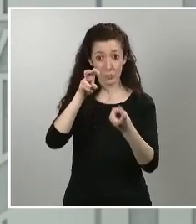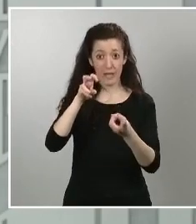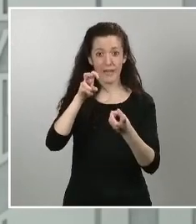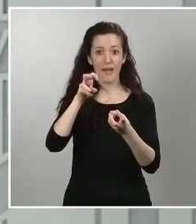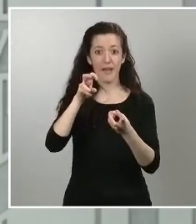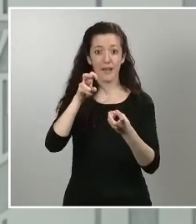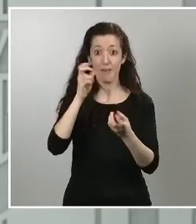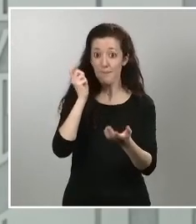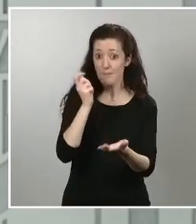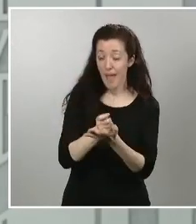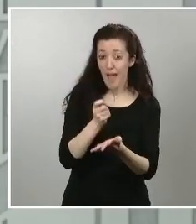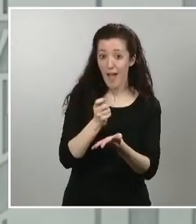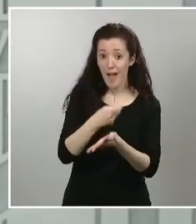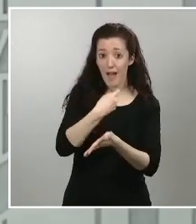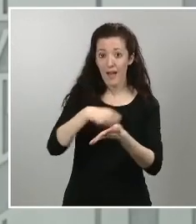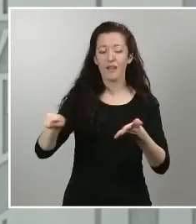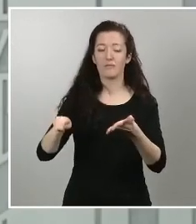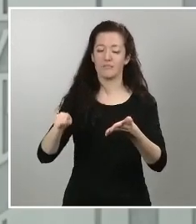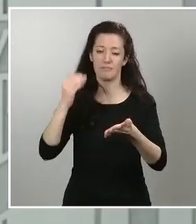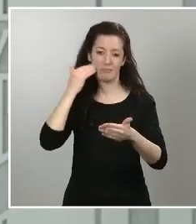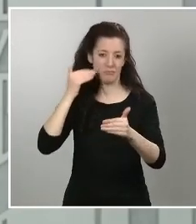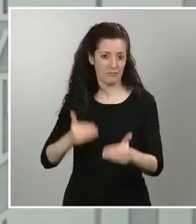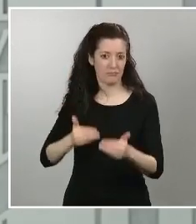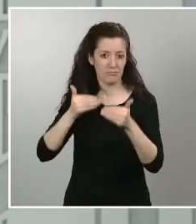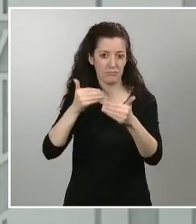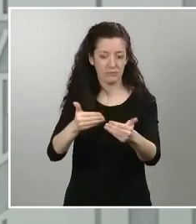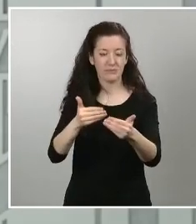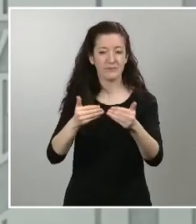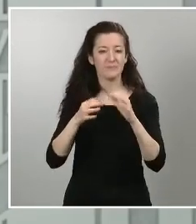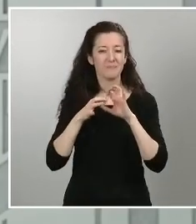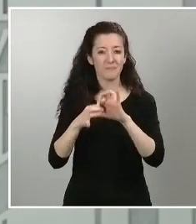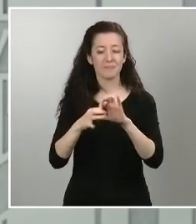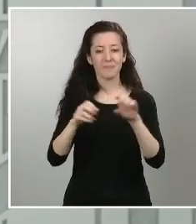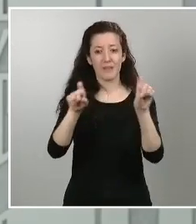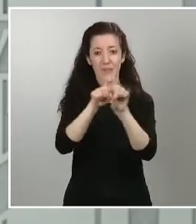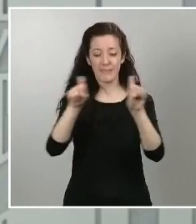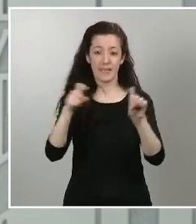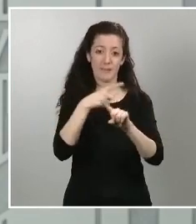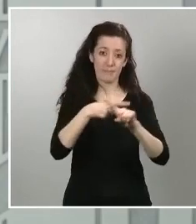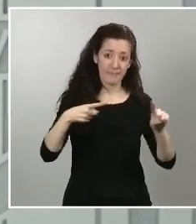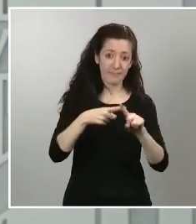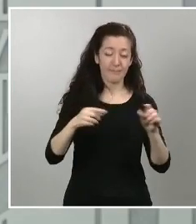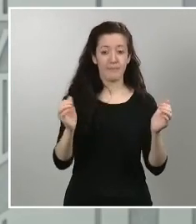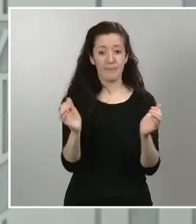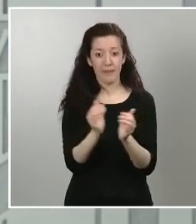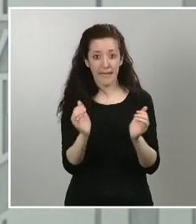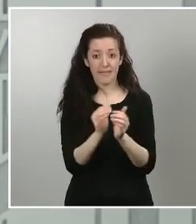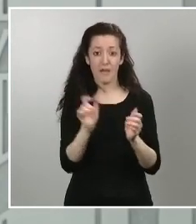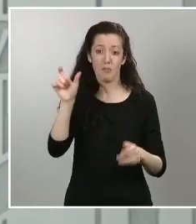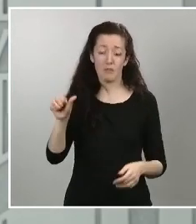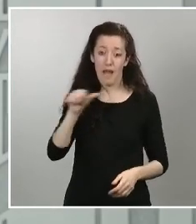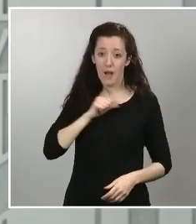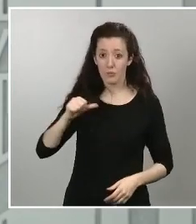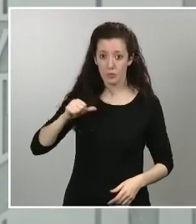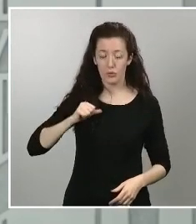todas aquellas pymes autónomos empresas que tienen hasta 30.000 euros un aplazamiento de seis meses